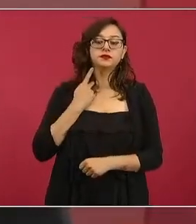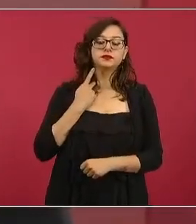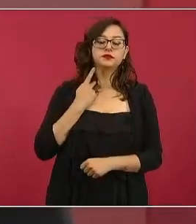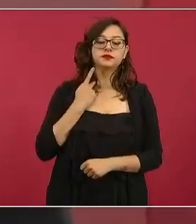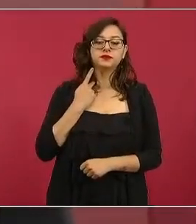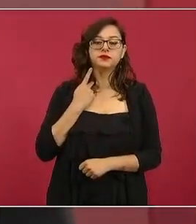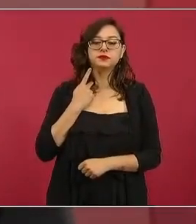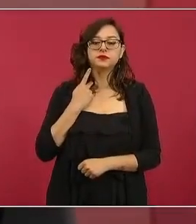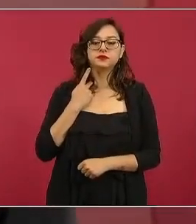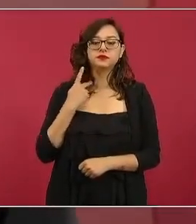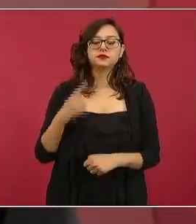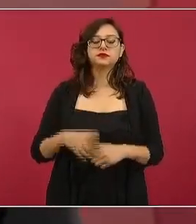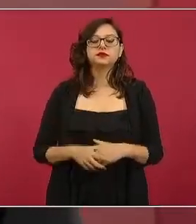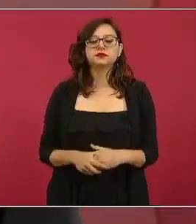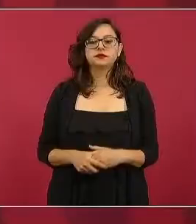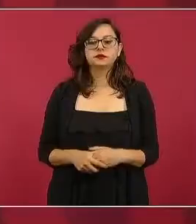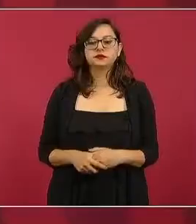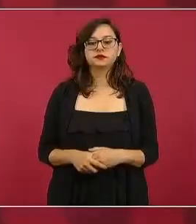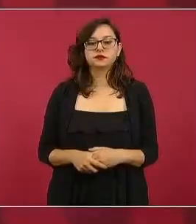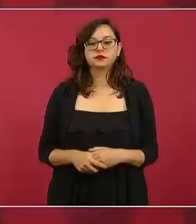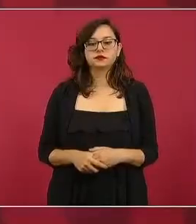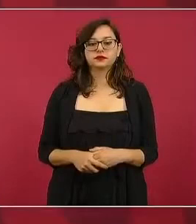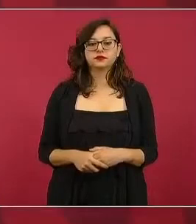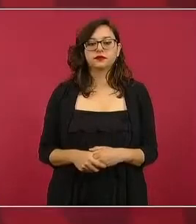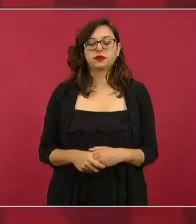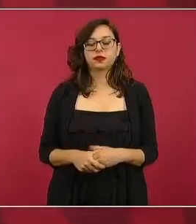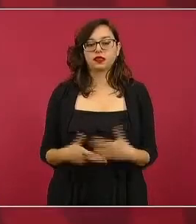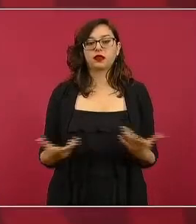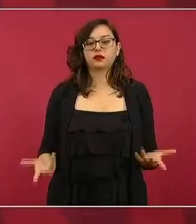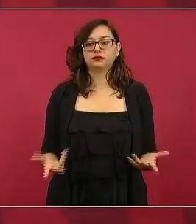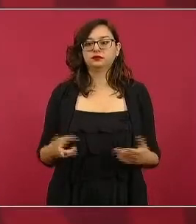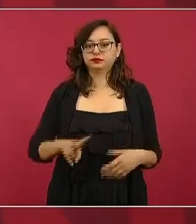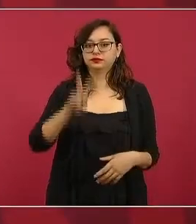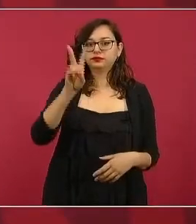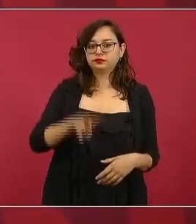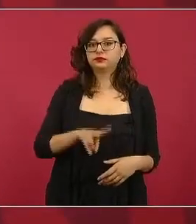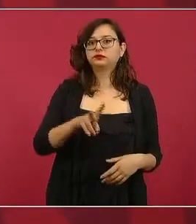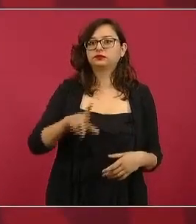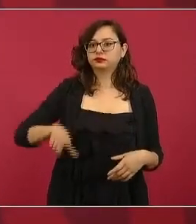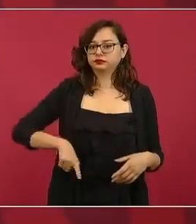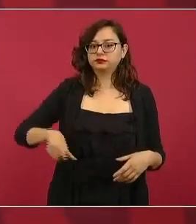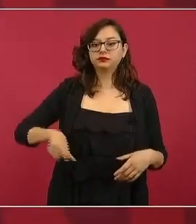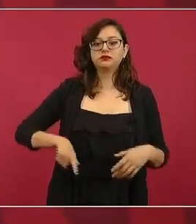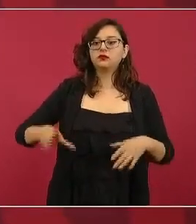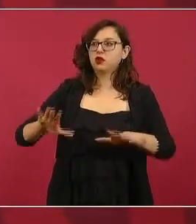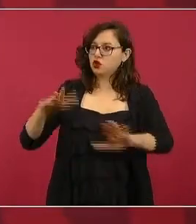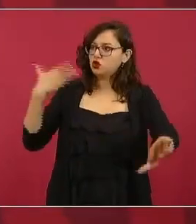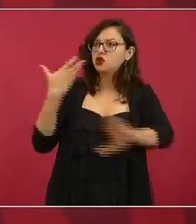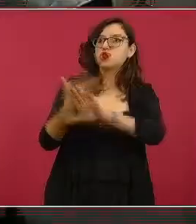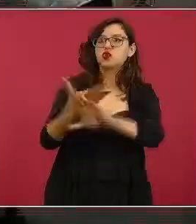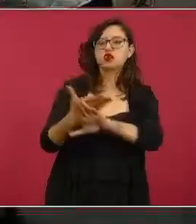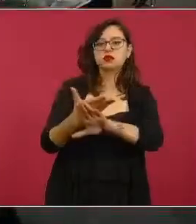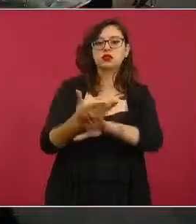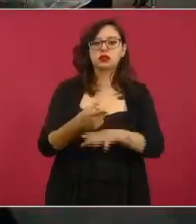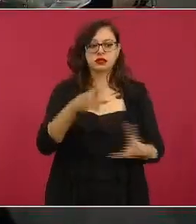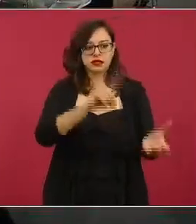que buscan enfrentarnos que quisieran